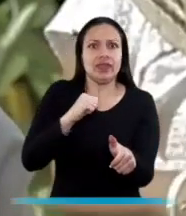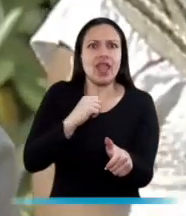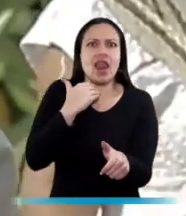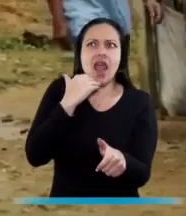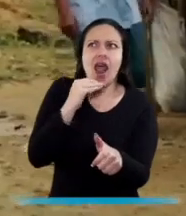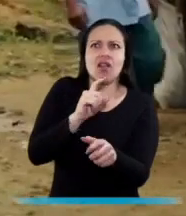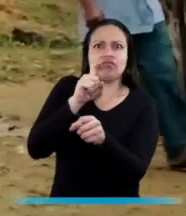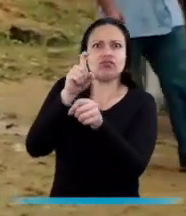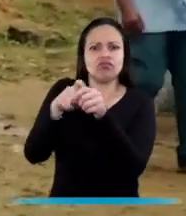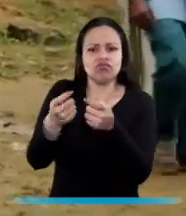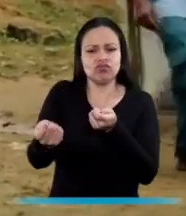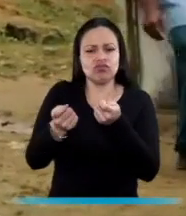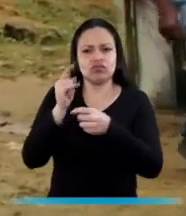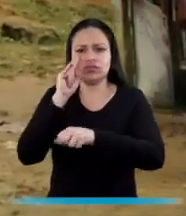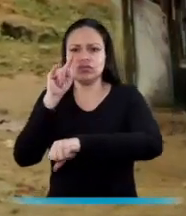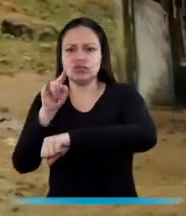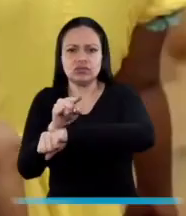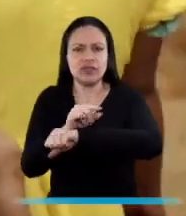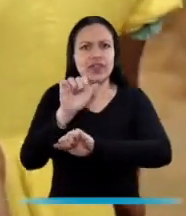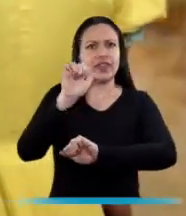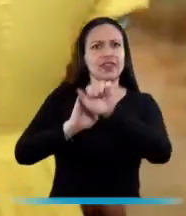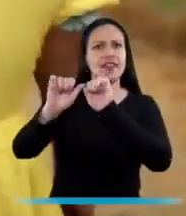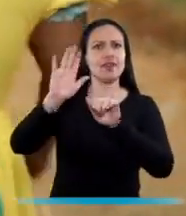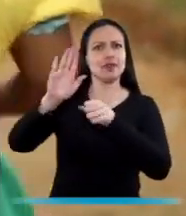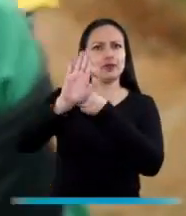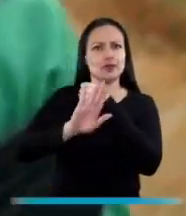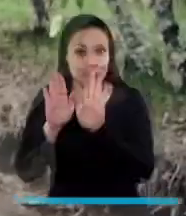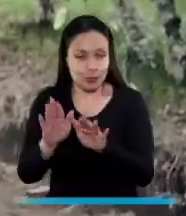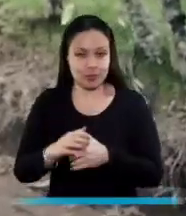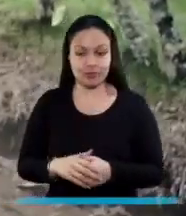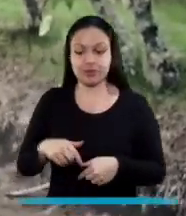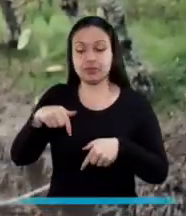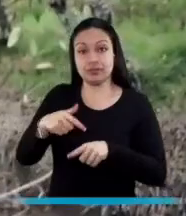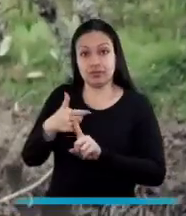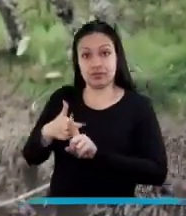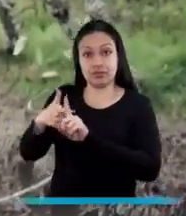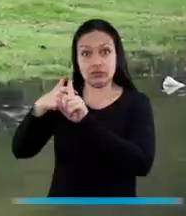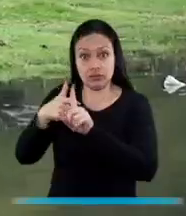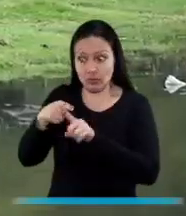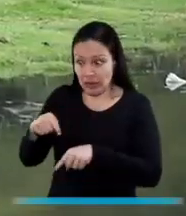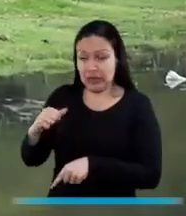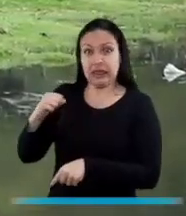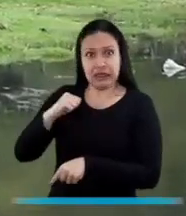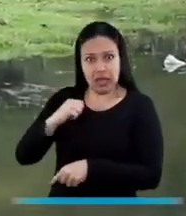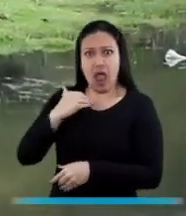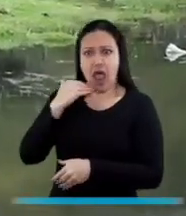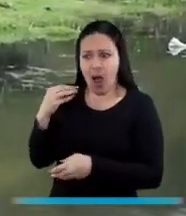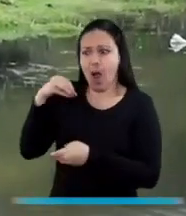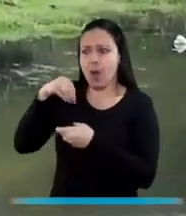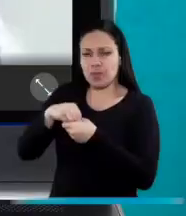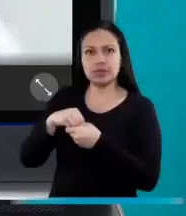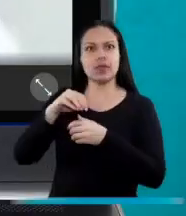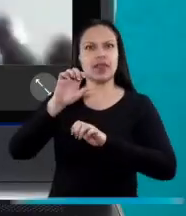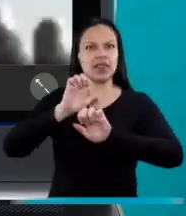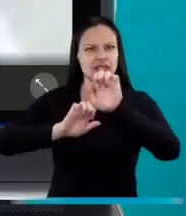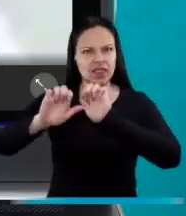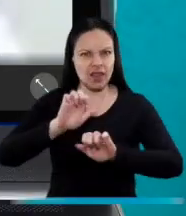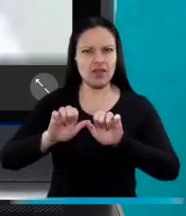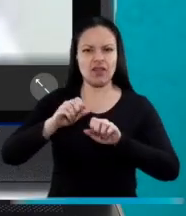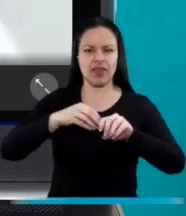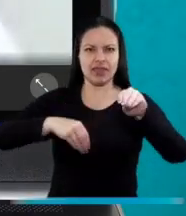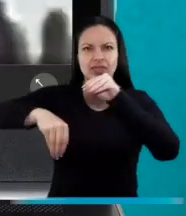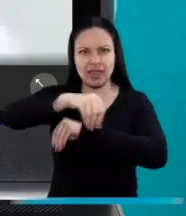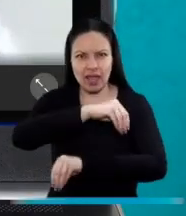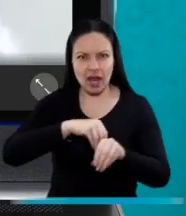órgano de control, un órgano defensor de sus derechos. Tener una Procuraduría que defienda de manera específica los